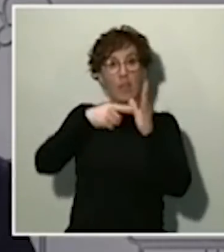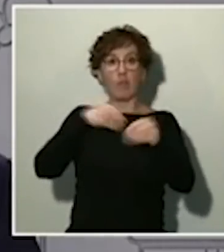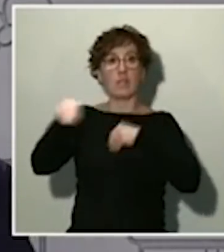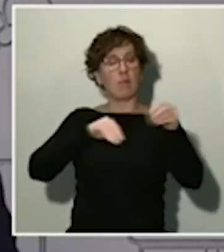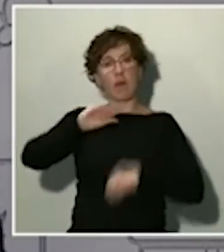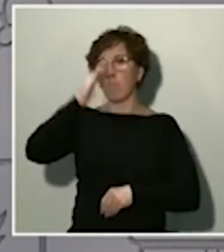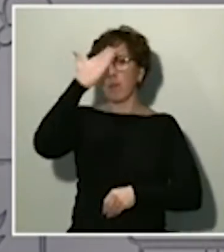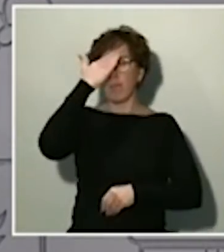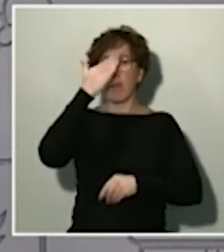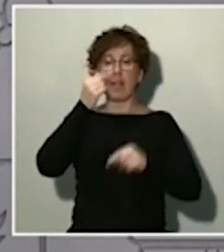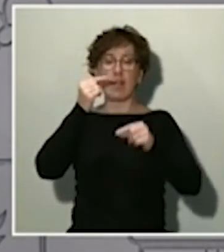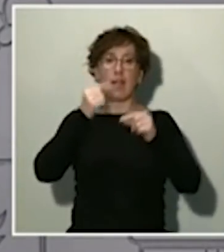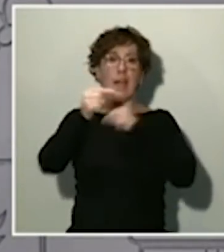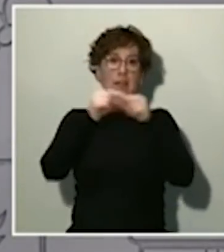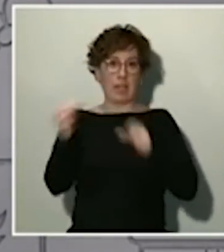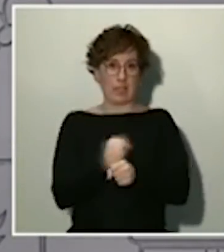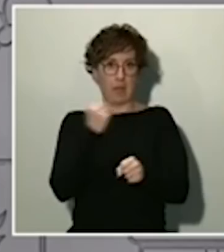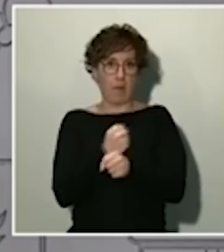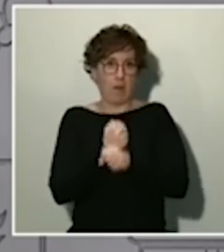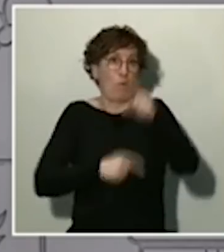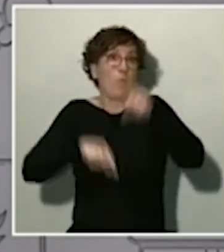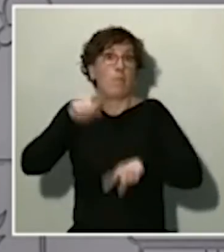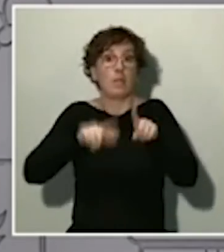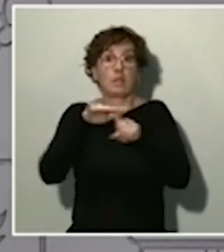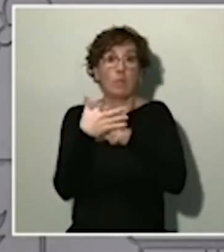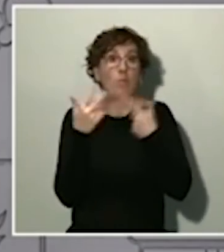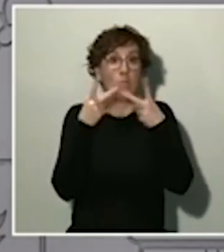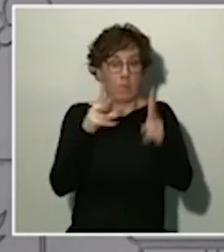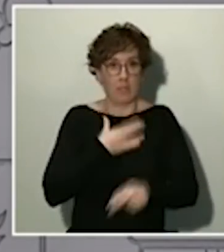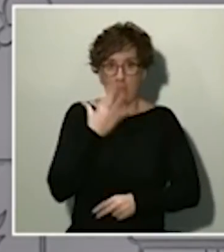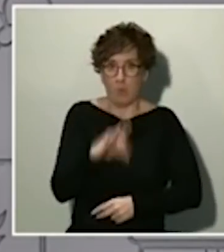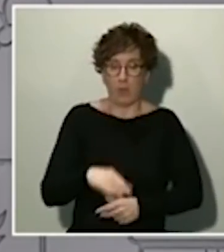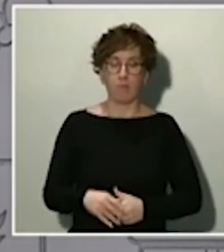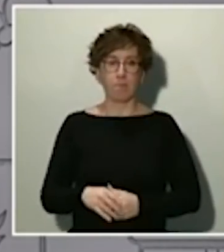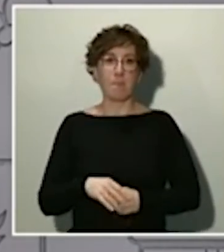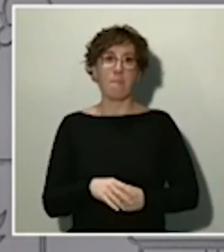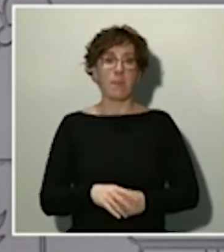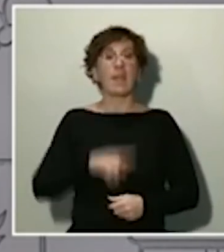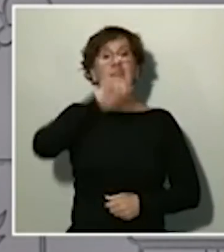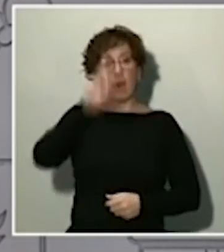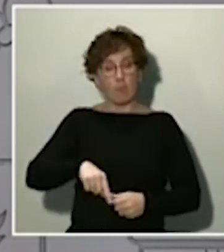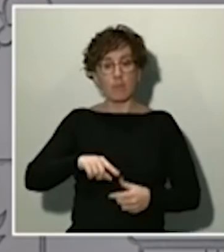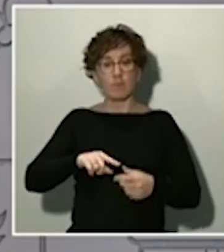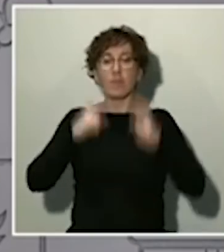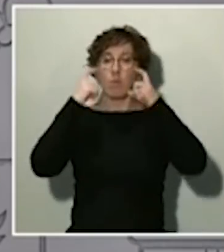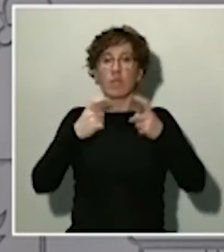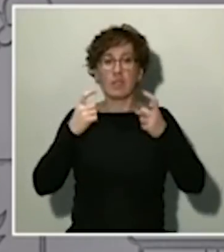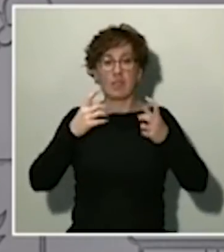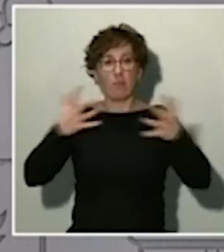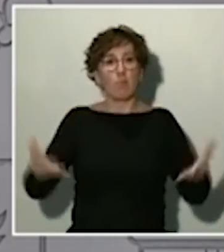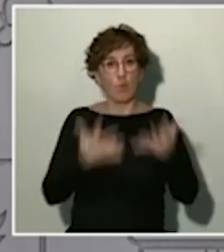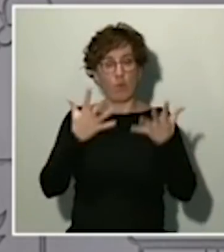cuando las circunstancias lo permitan. Y, asimismo, vamos a promover los ajustes temporales de plantilla